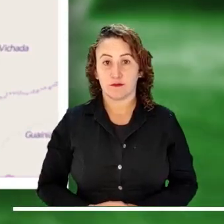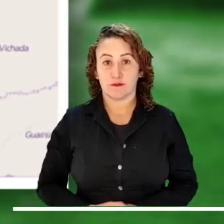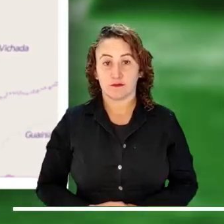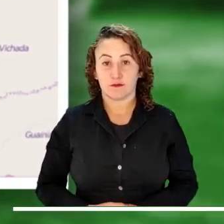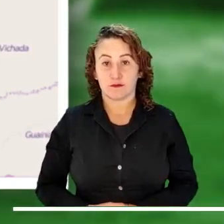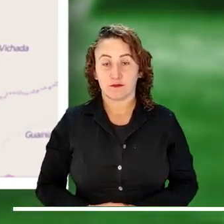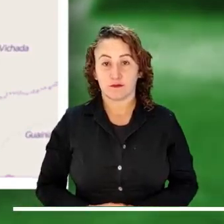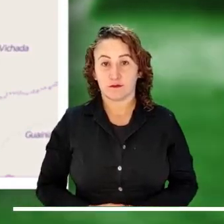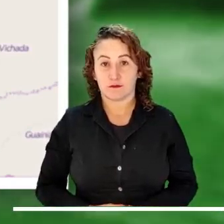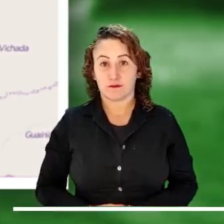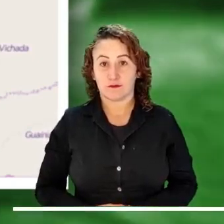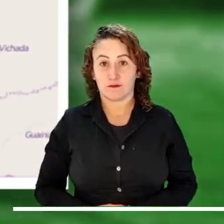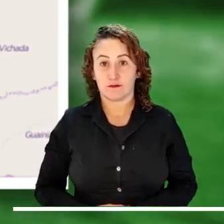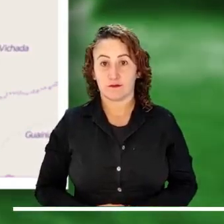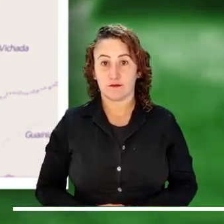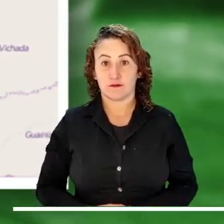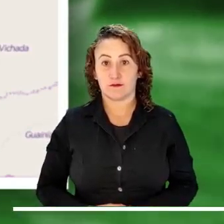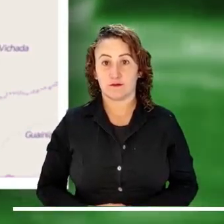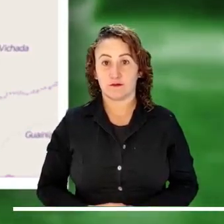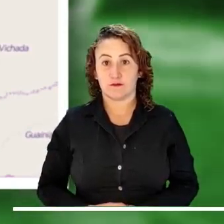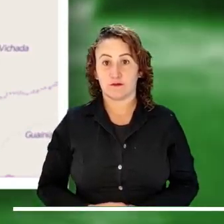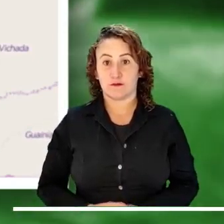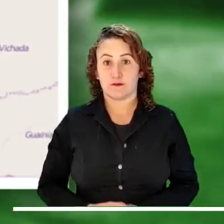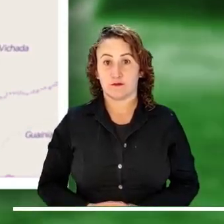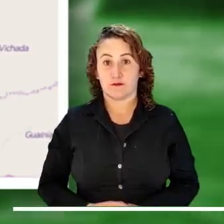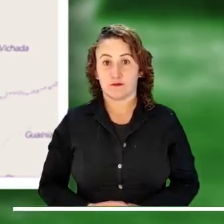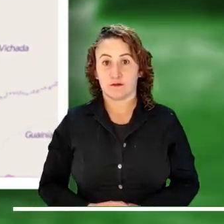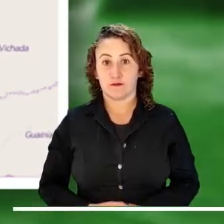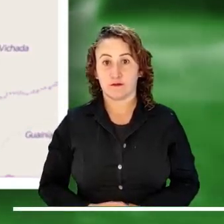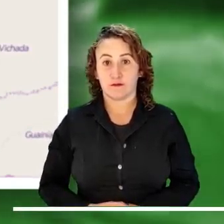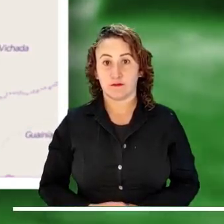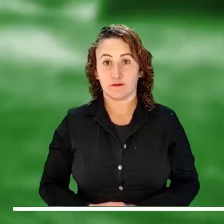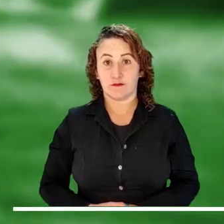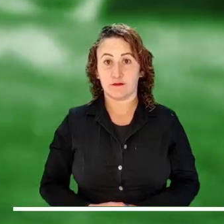Libertador, Montelíbano y Buenavista, en Córdoba.